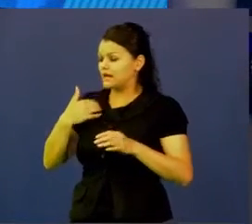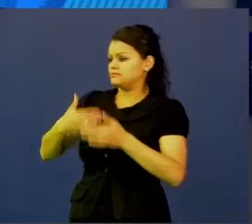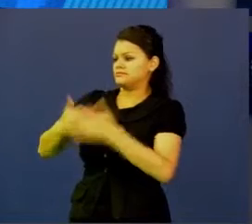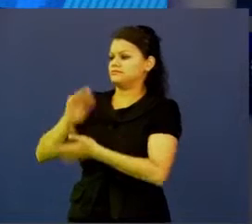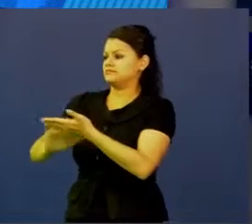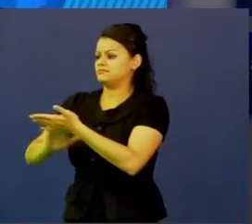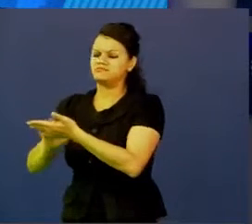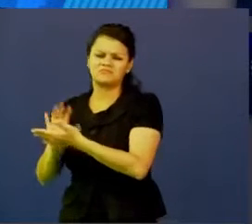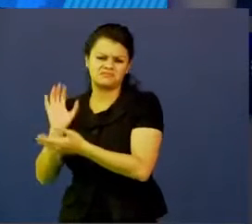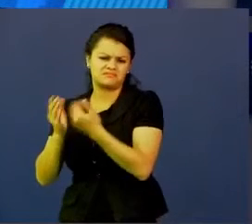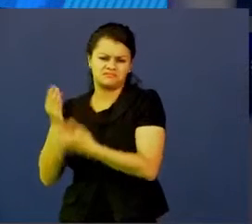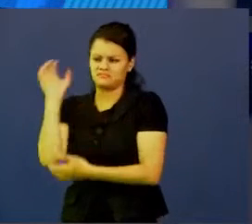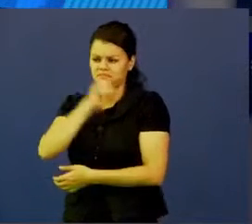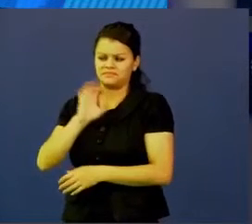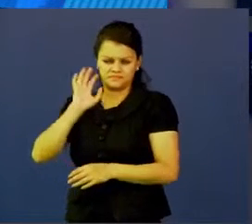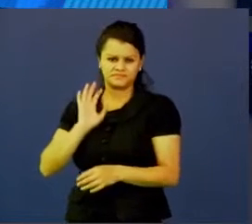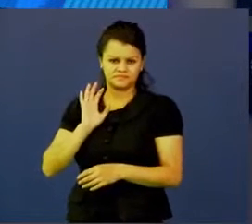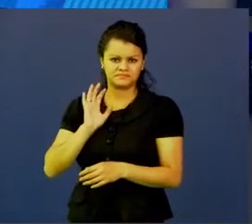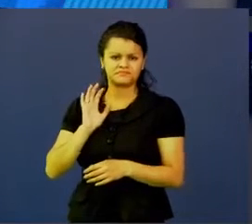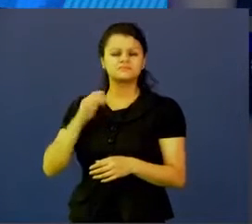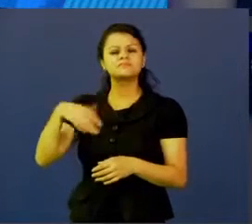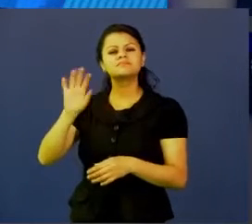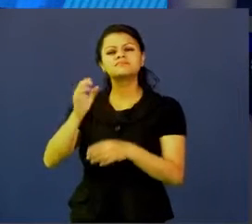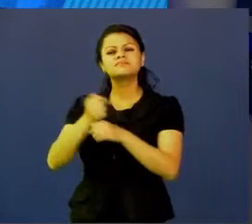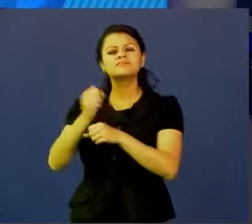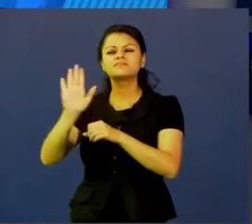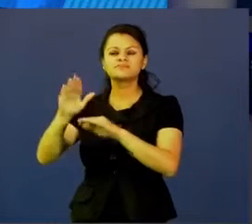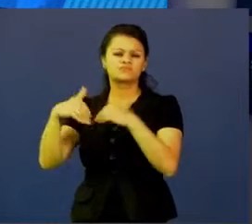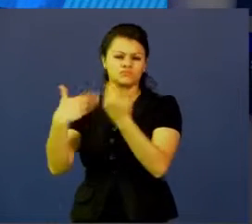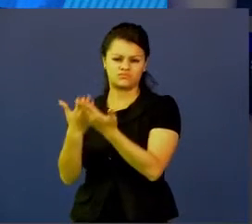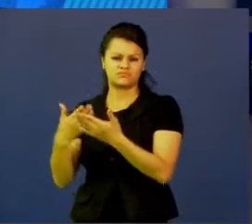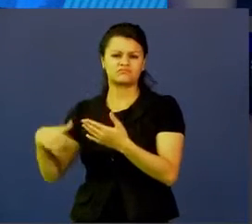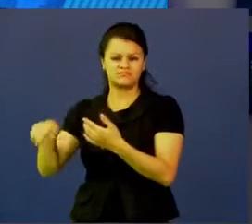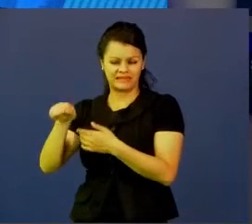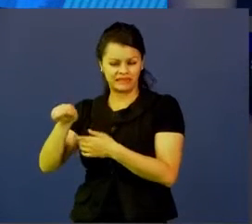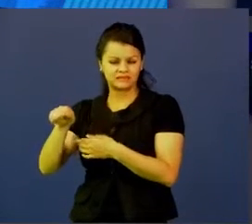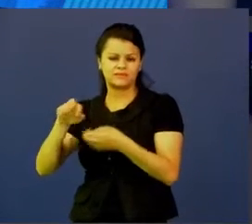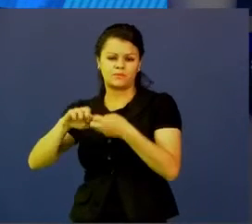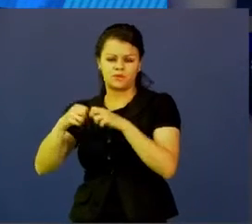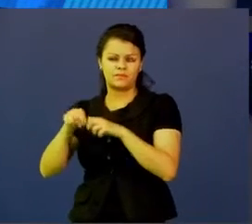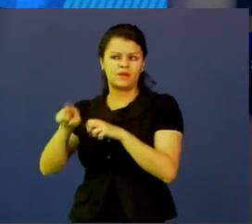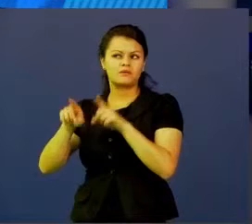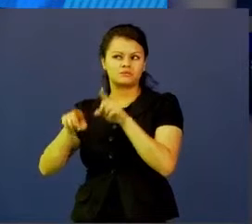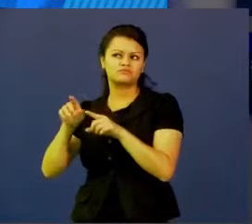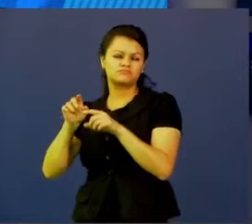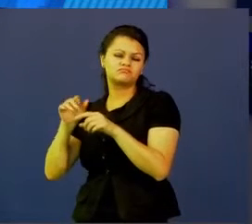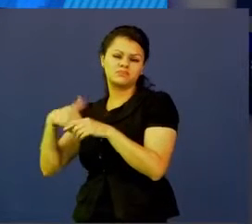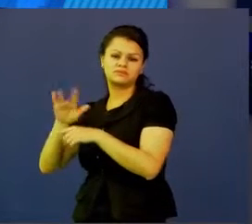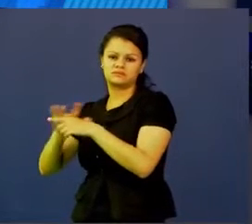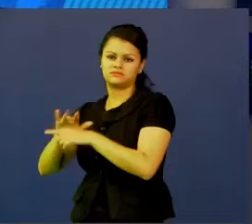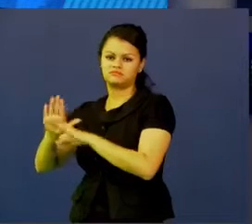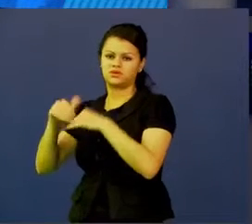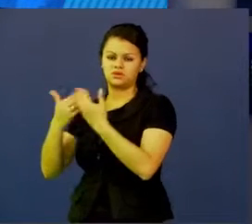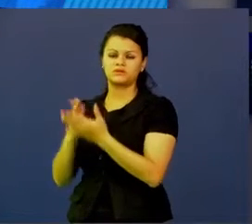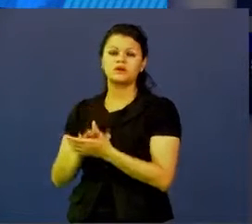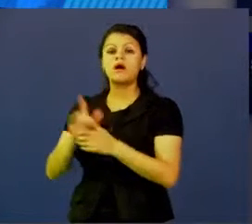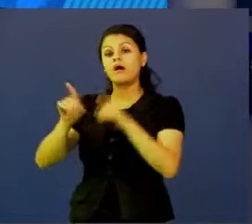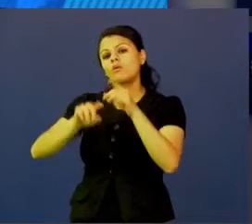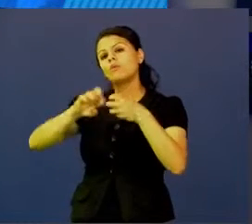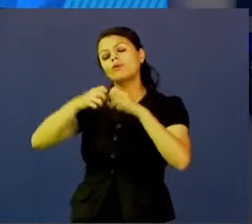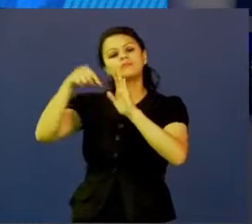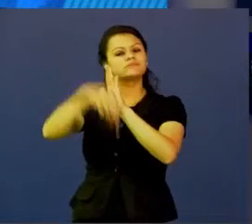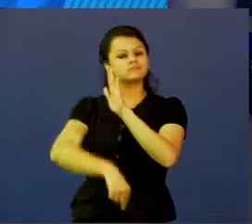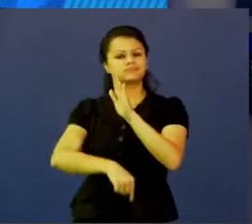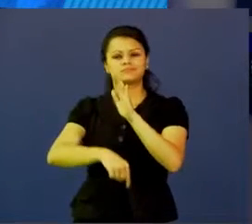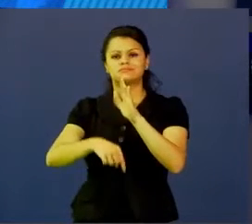identificable, lo trabajamos mucho en los ambientes escolares, hay unos problemas un poco más complejos en los que yo tengo muchas